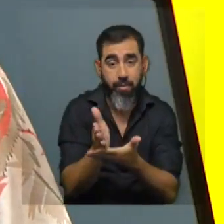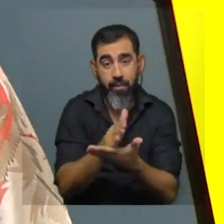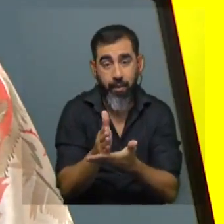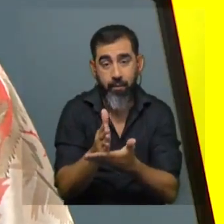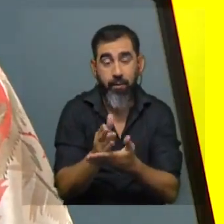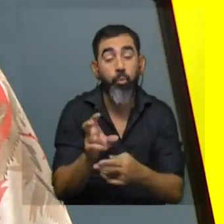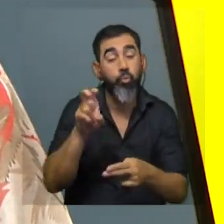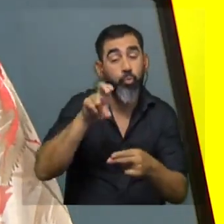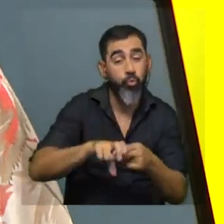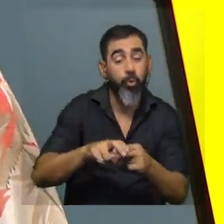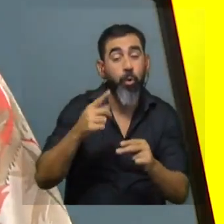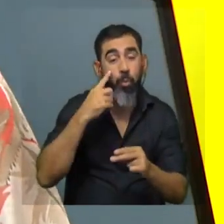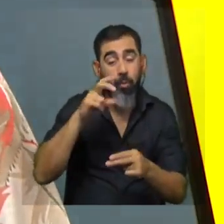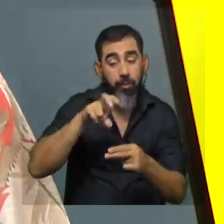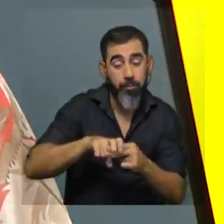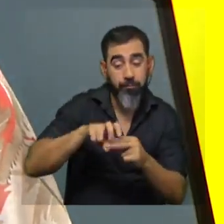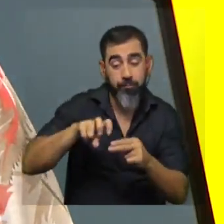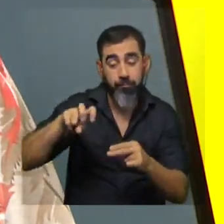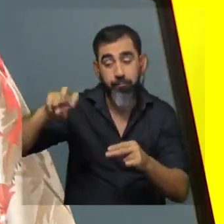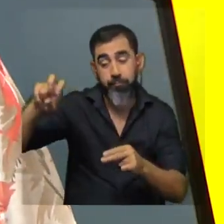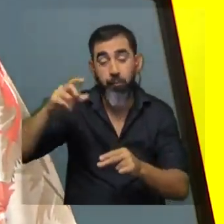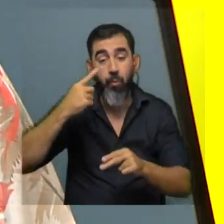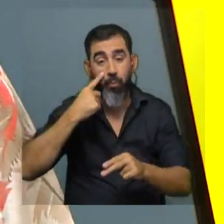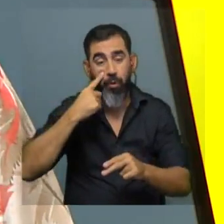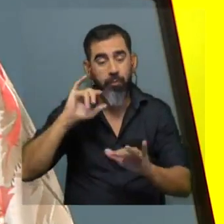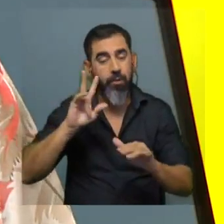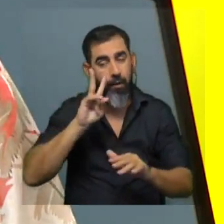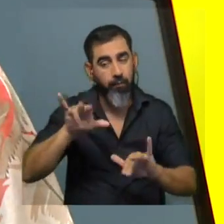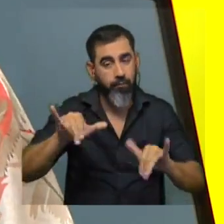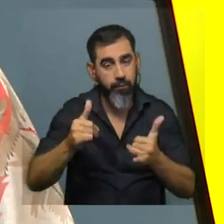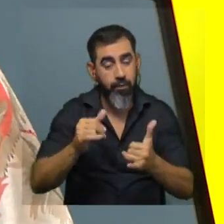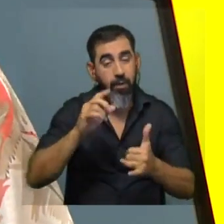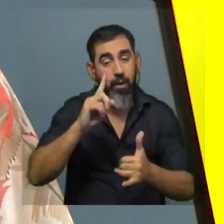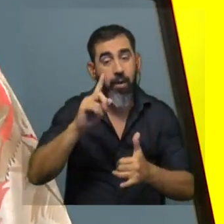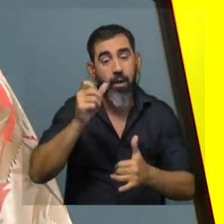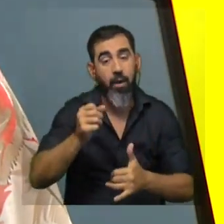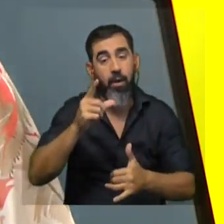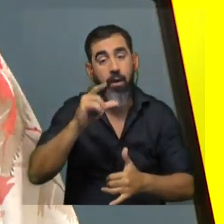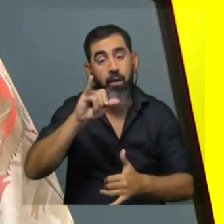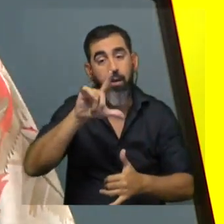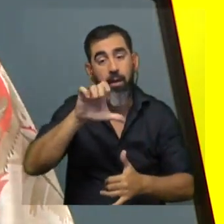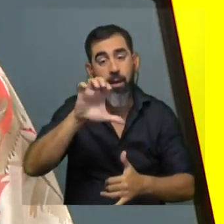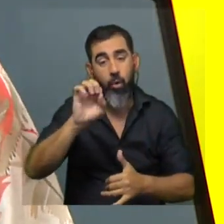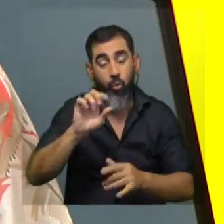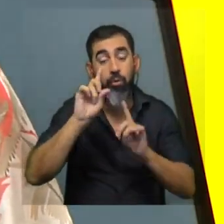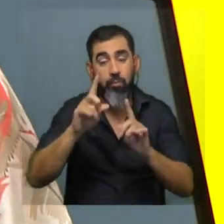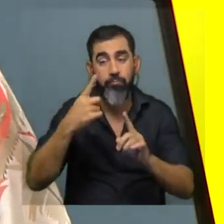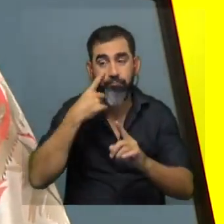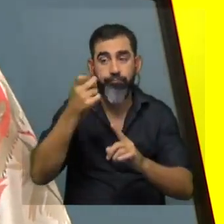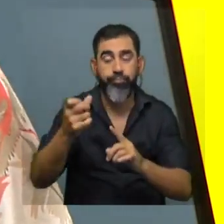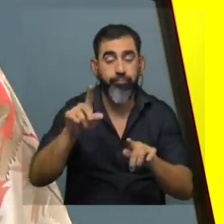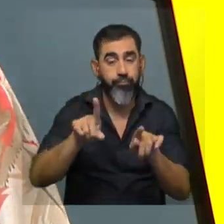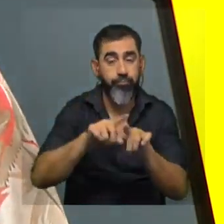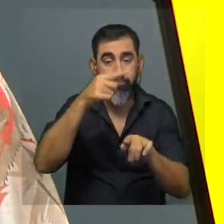subirte varias veces para hacer la experiencia y ya vimos Galileo también se inspiró no en el parque Rodó que seguramente no lo